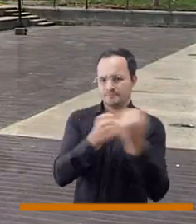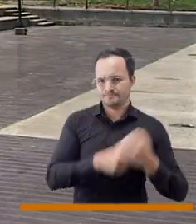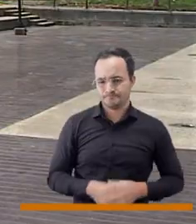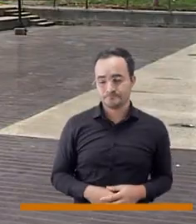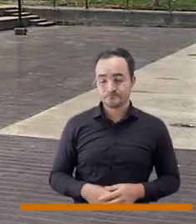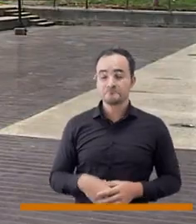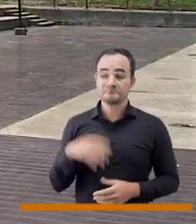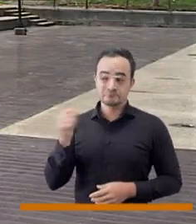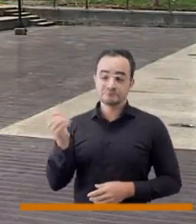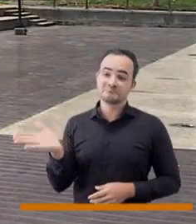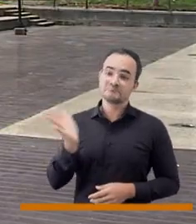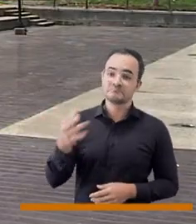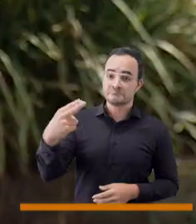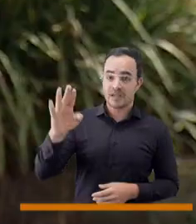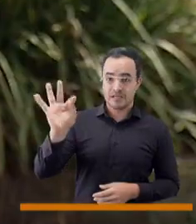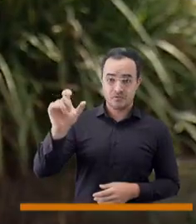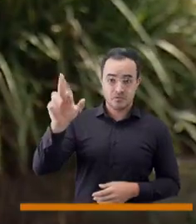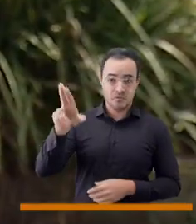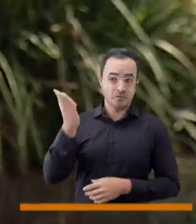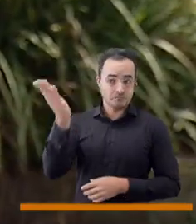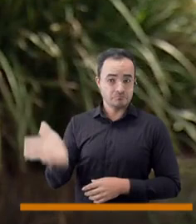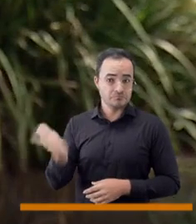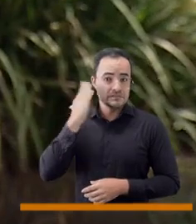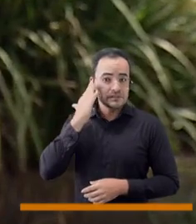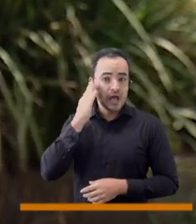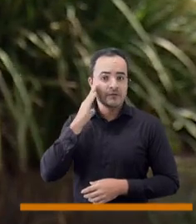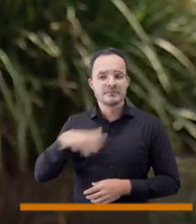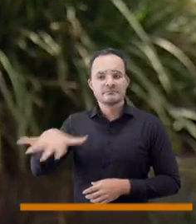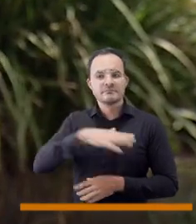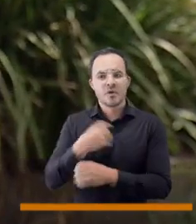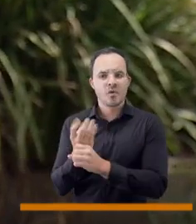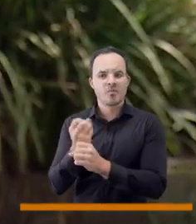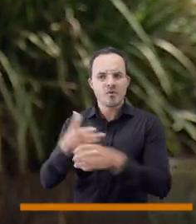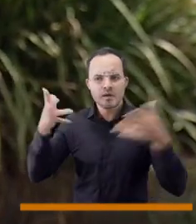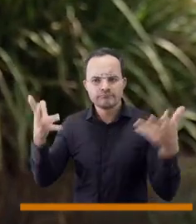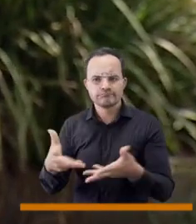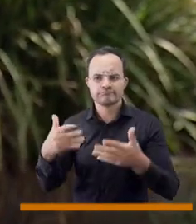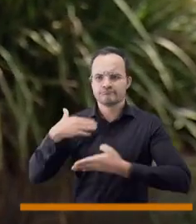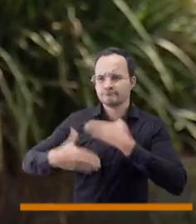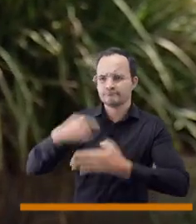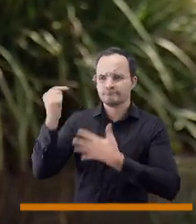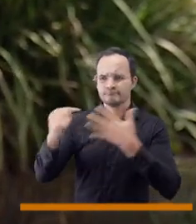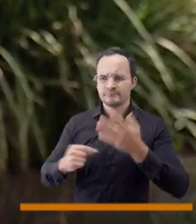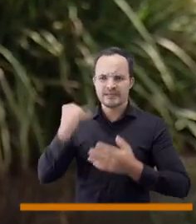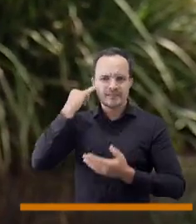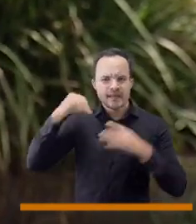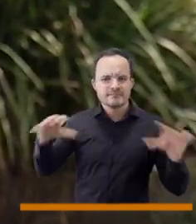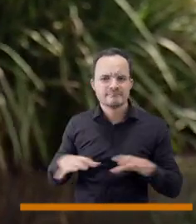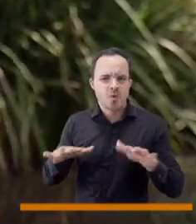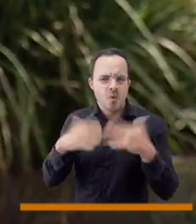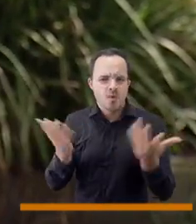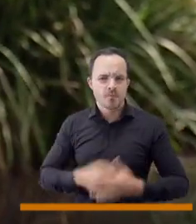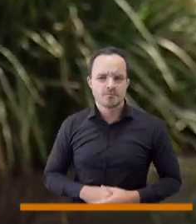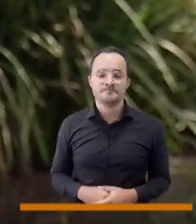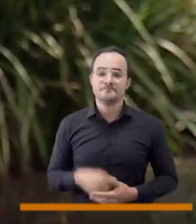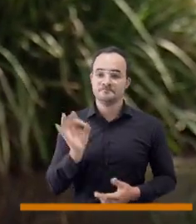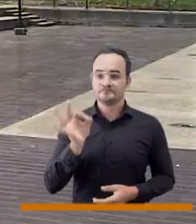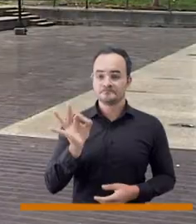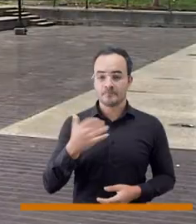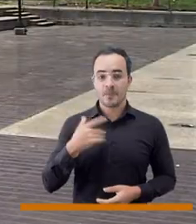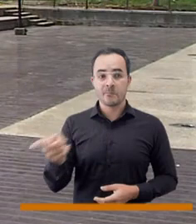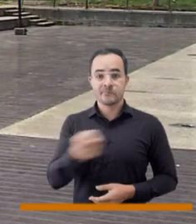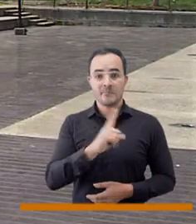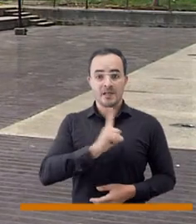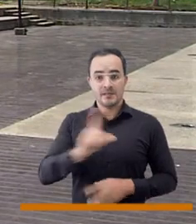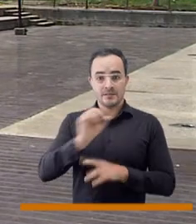Qué bien, pues Héctor, aprovechemos también para hablar de esa idea de cómo están interviniendo en las comunas desde el acompañamiento, ¿cómo